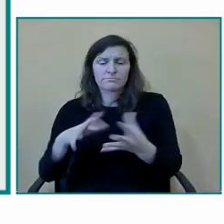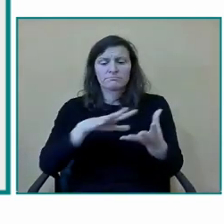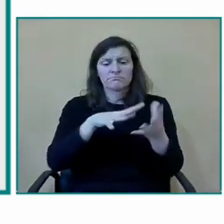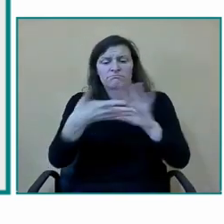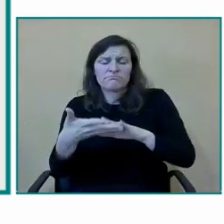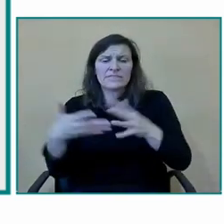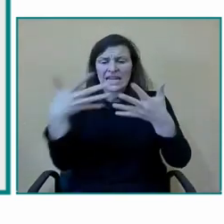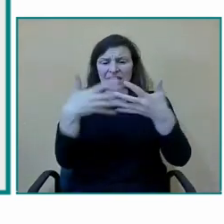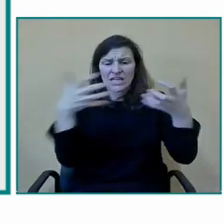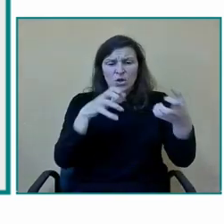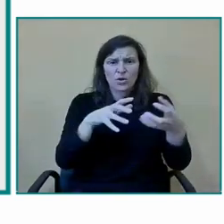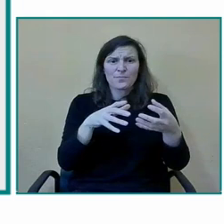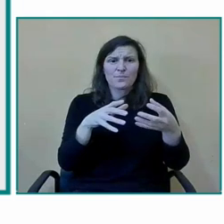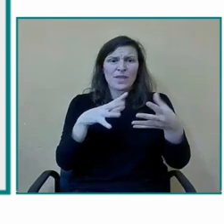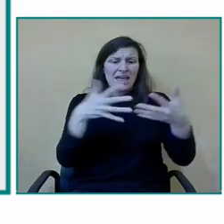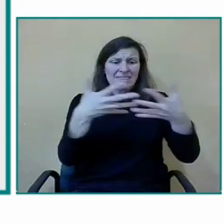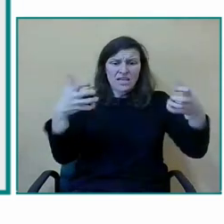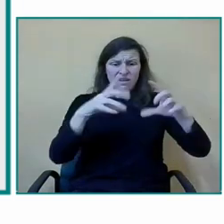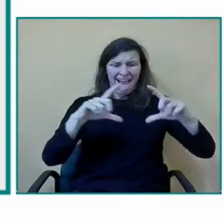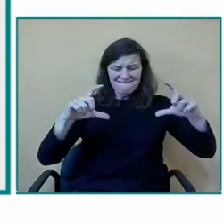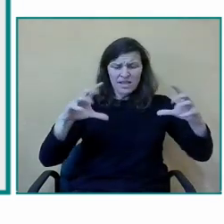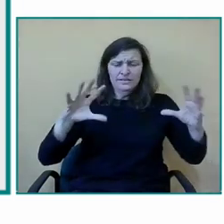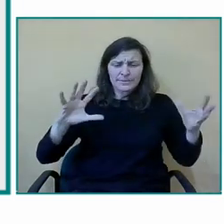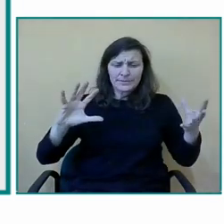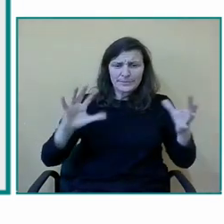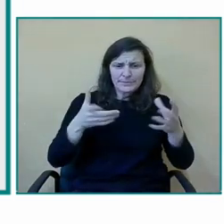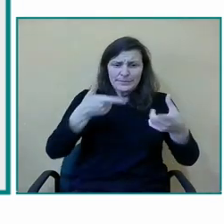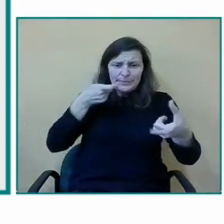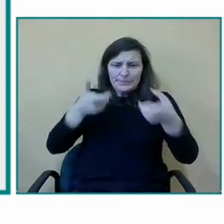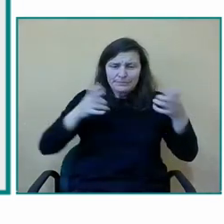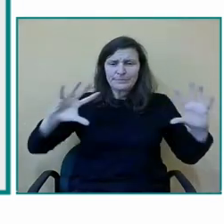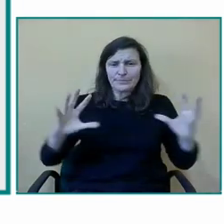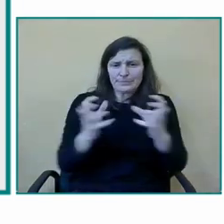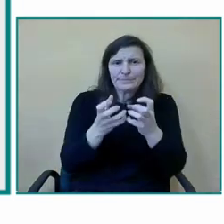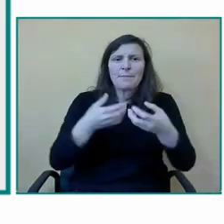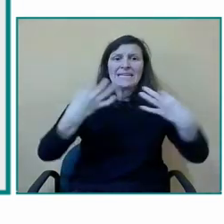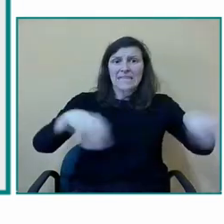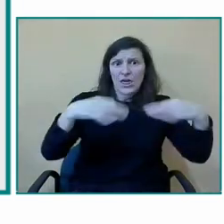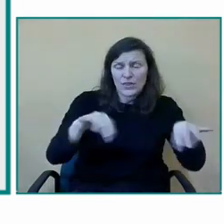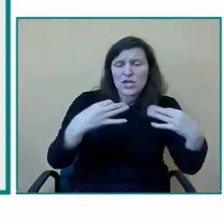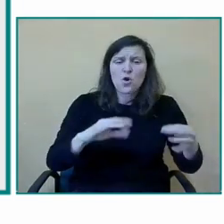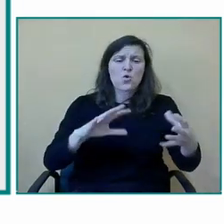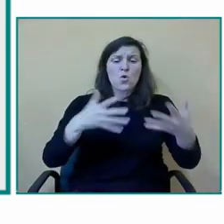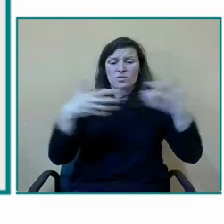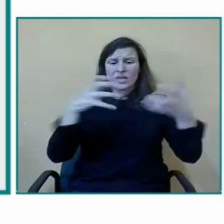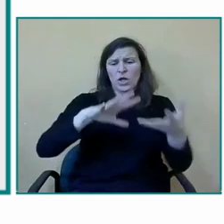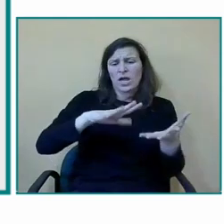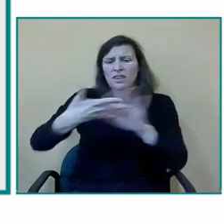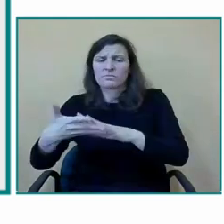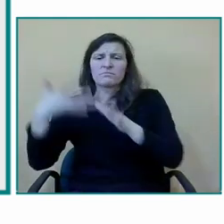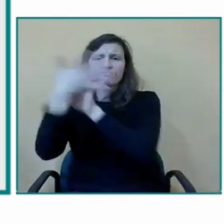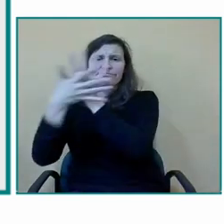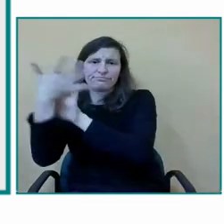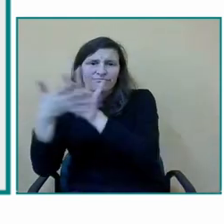hacemos textos simplificamos participamos en la creación de nuevos vocabularios lengua de signos para luego difundirlo